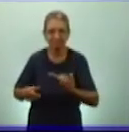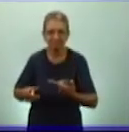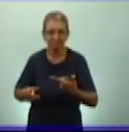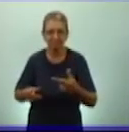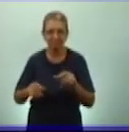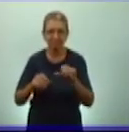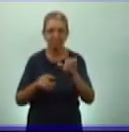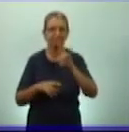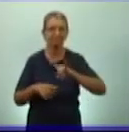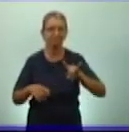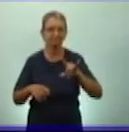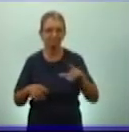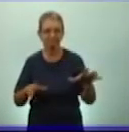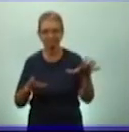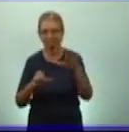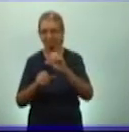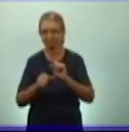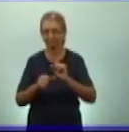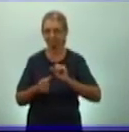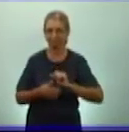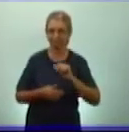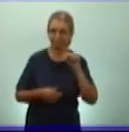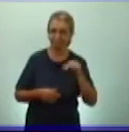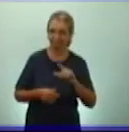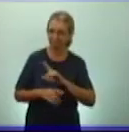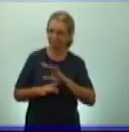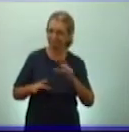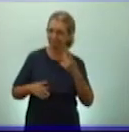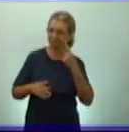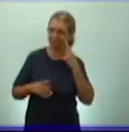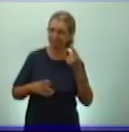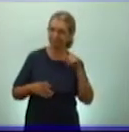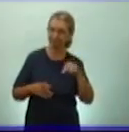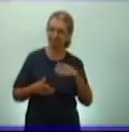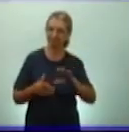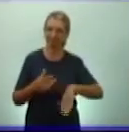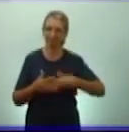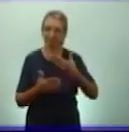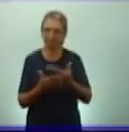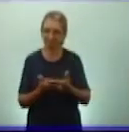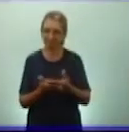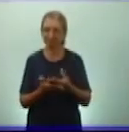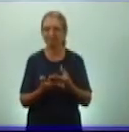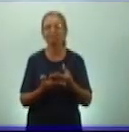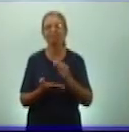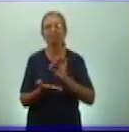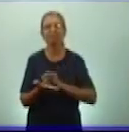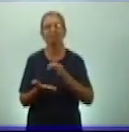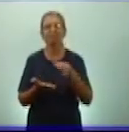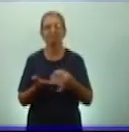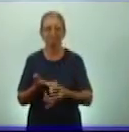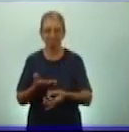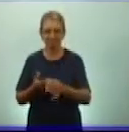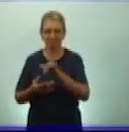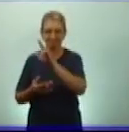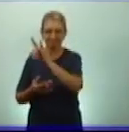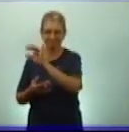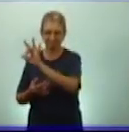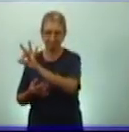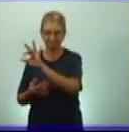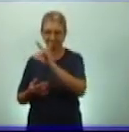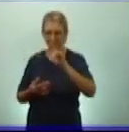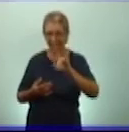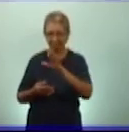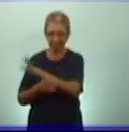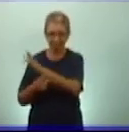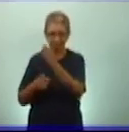universal. Por tanto, visto el tema les propongo también que conozcamos las páginas de libros en que vamos a estar trabajando en el encuentro de hoy.